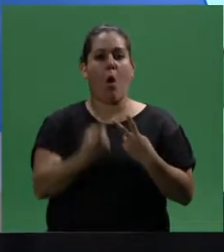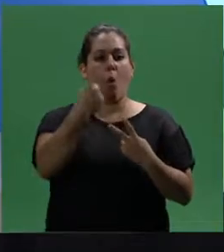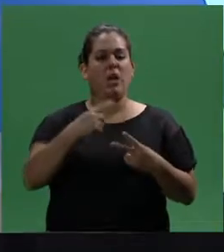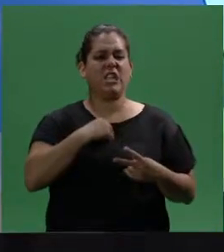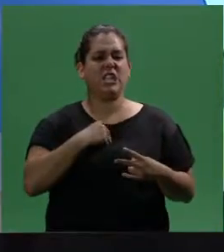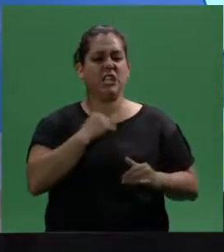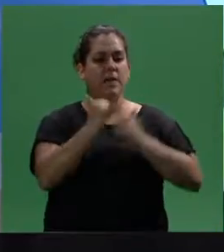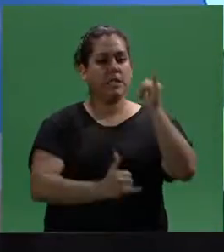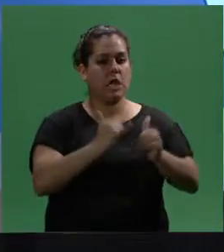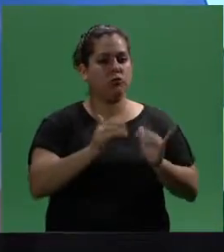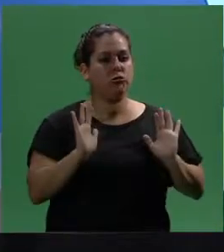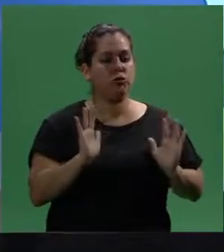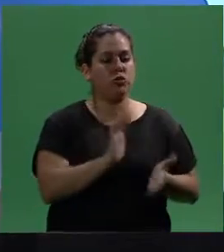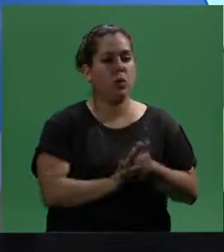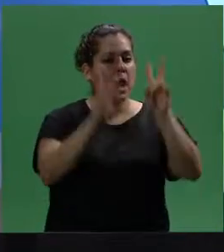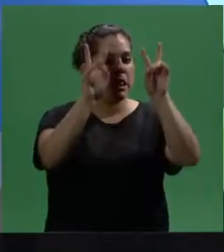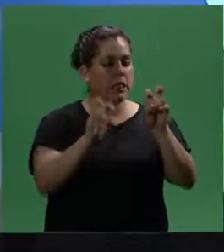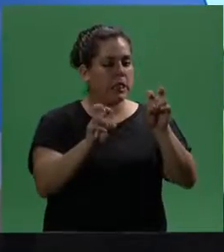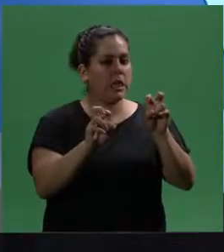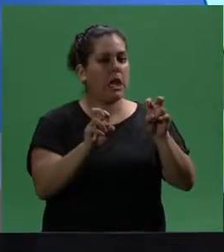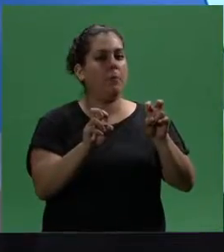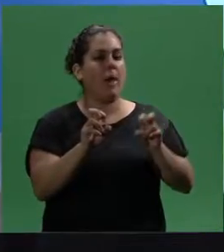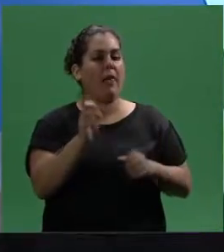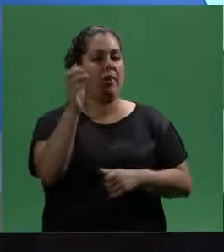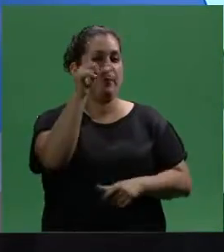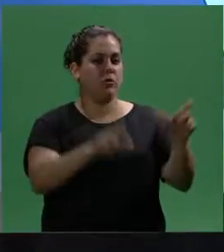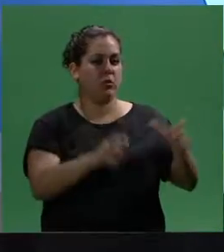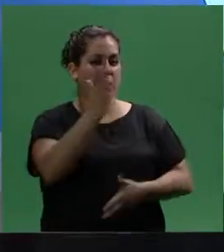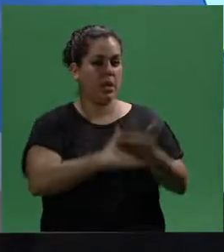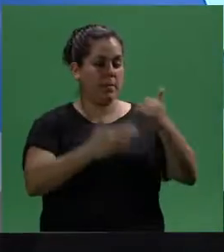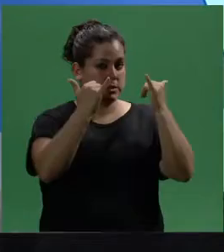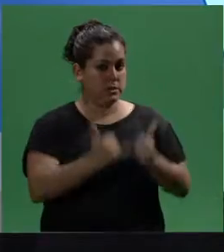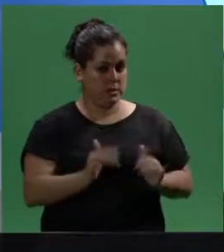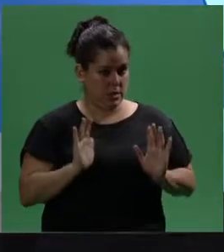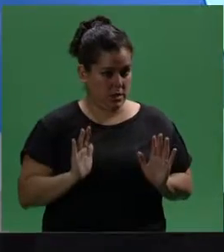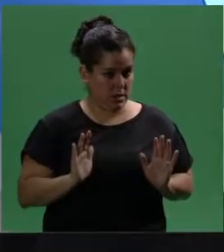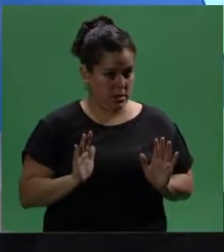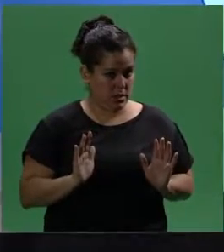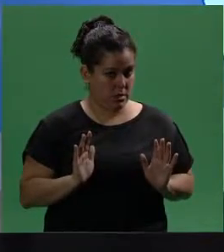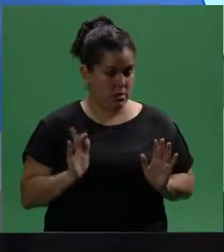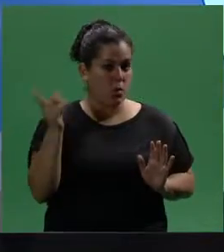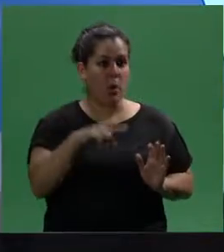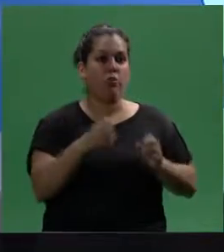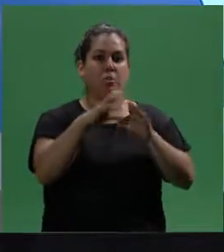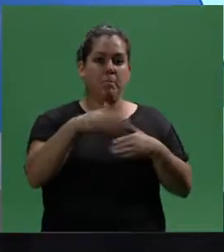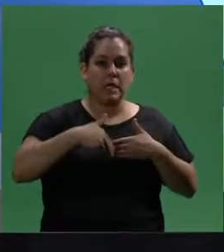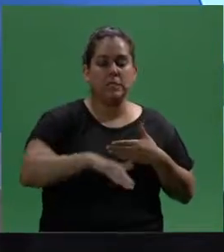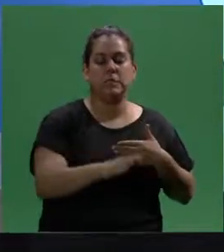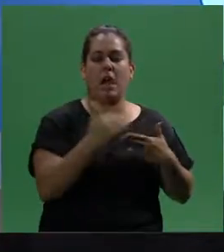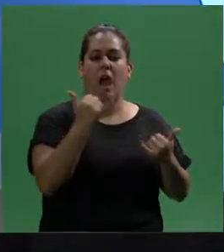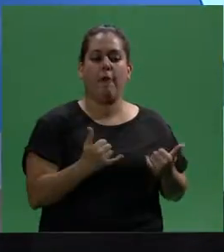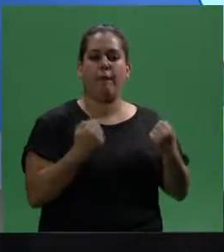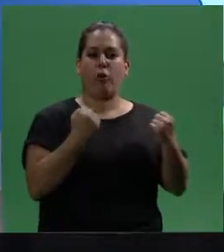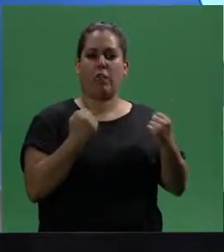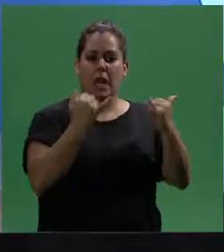es la sensibilización social con respecto a las personas con discapacidades a partir de su fortaleza.